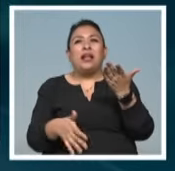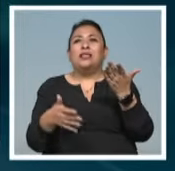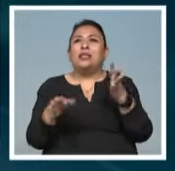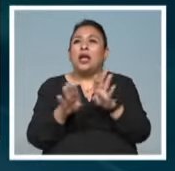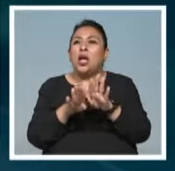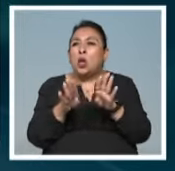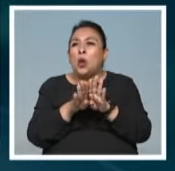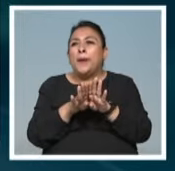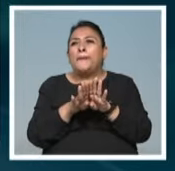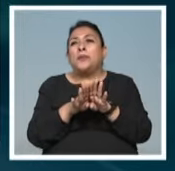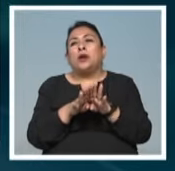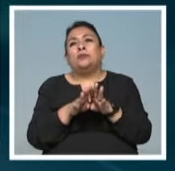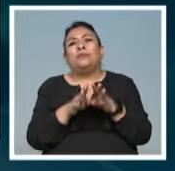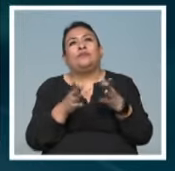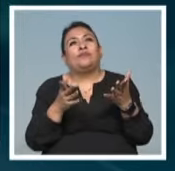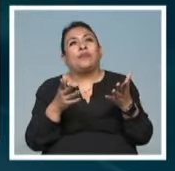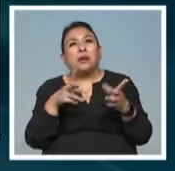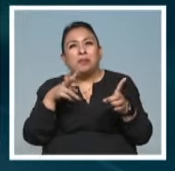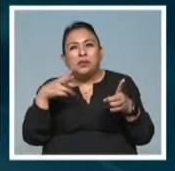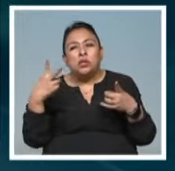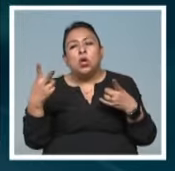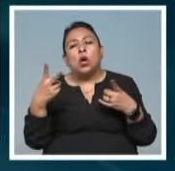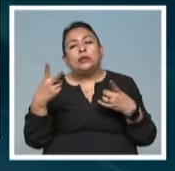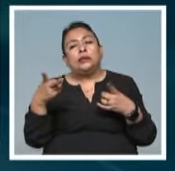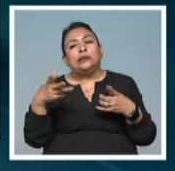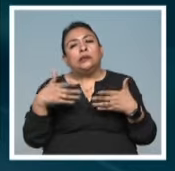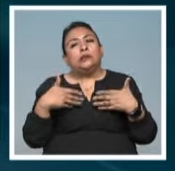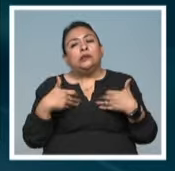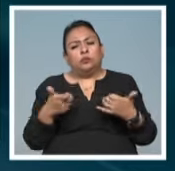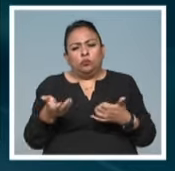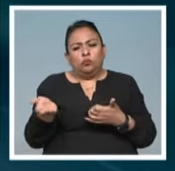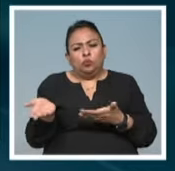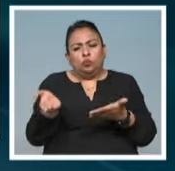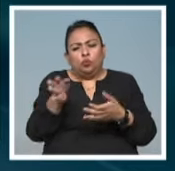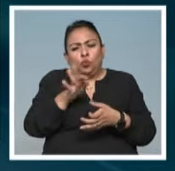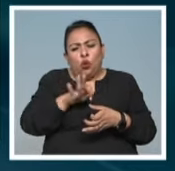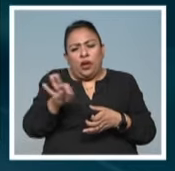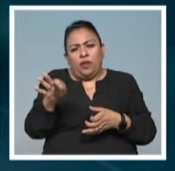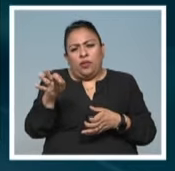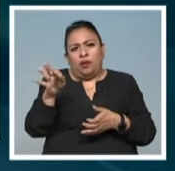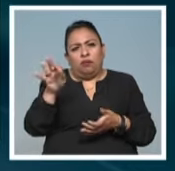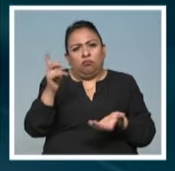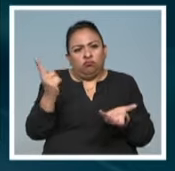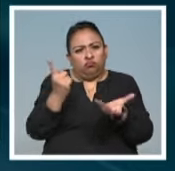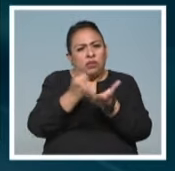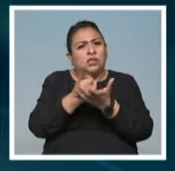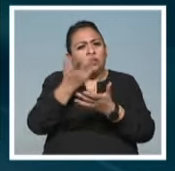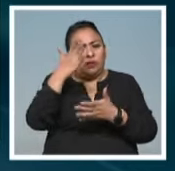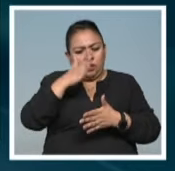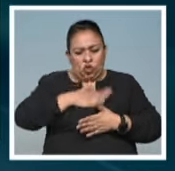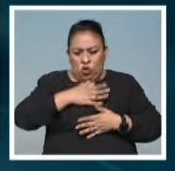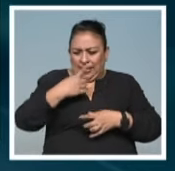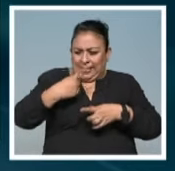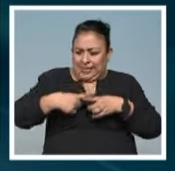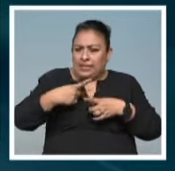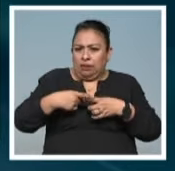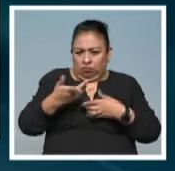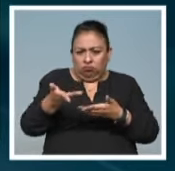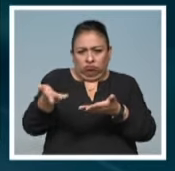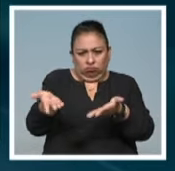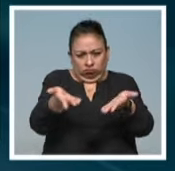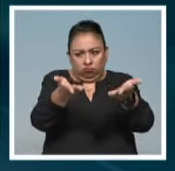esta mirada compasiva de permitirles encontrar un espacio de saber quiénes son ellos.